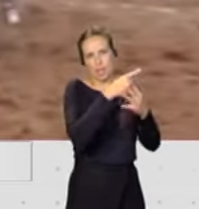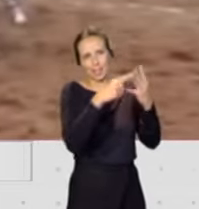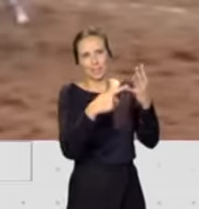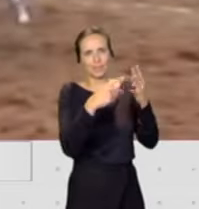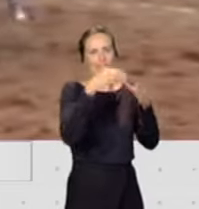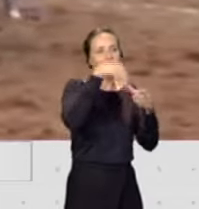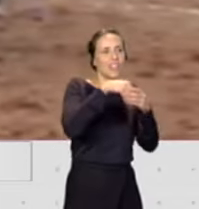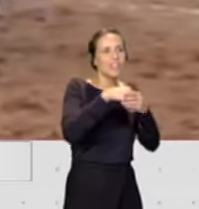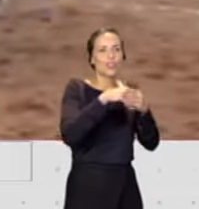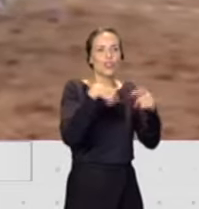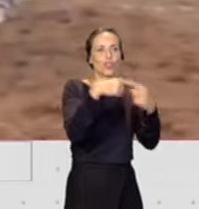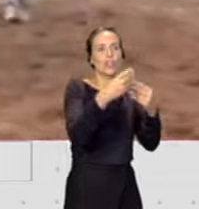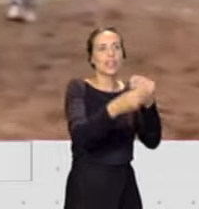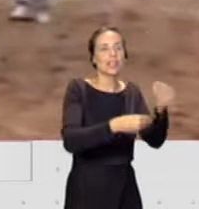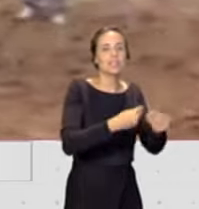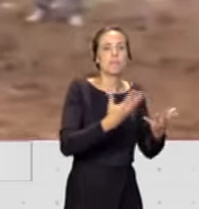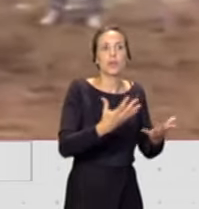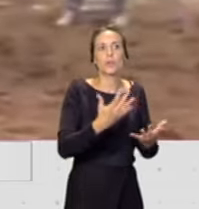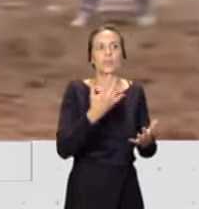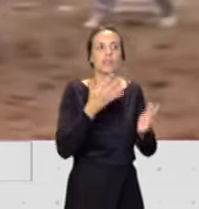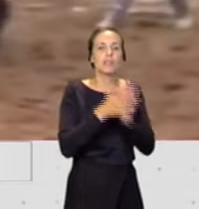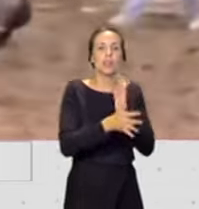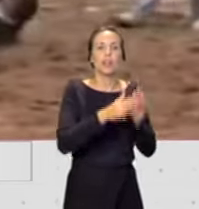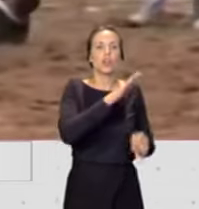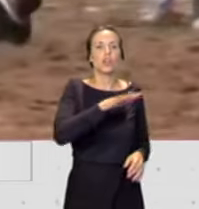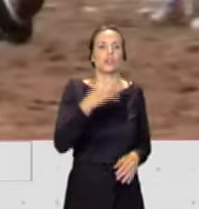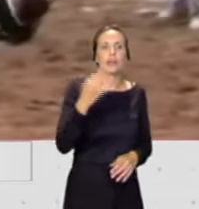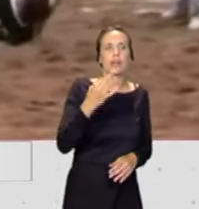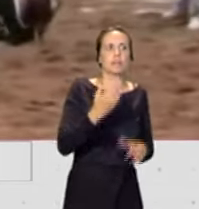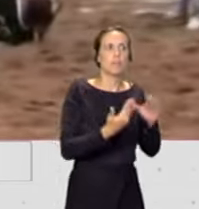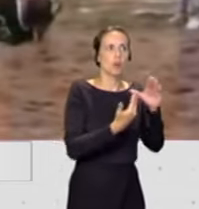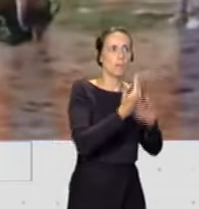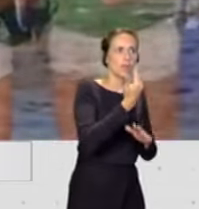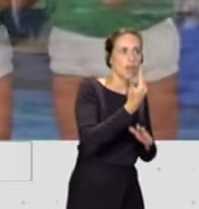refiero si los niños van a irse a casa y luego vuelven por la tarde, ¿hay dos turnos, hay uno?